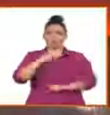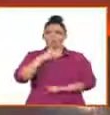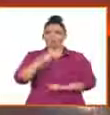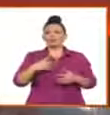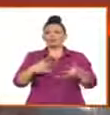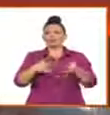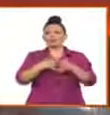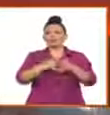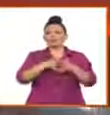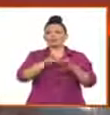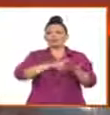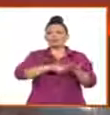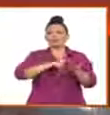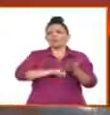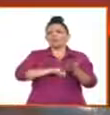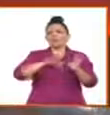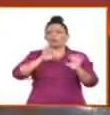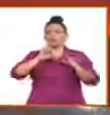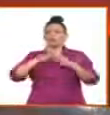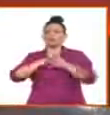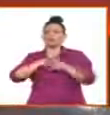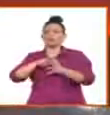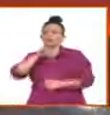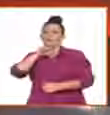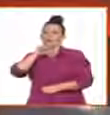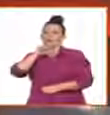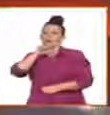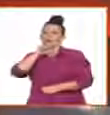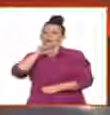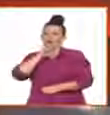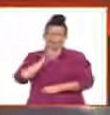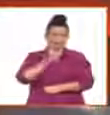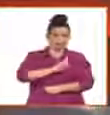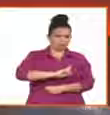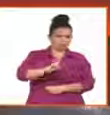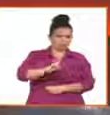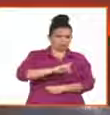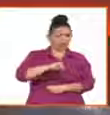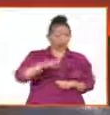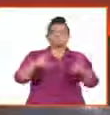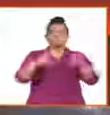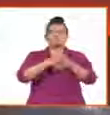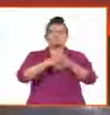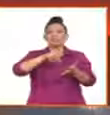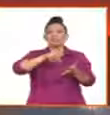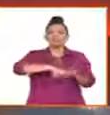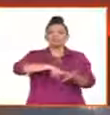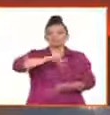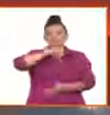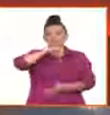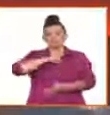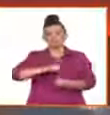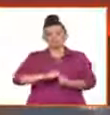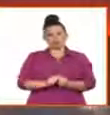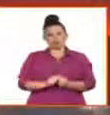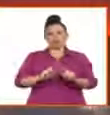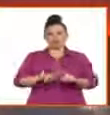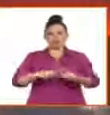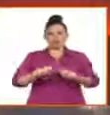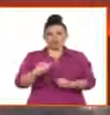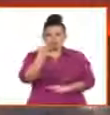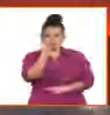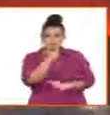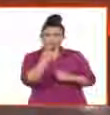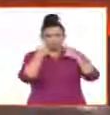paterno-filiales como hace el código vigente, sino que habla de relaciones parentales. En este concepto de parentalidad ya se